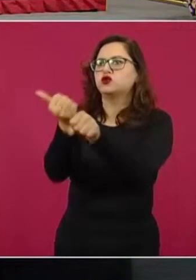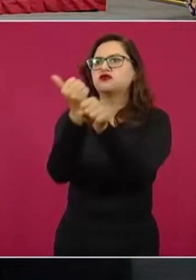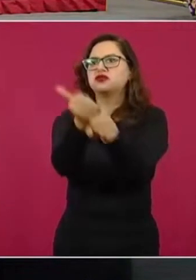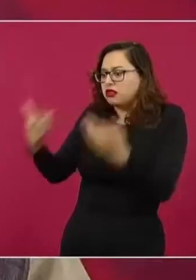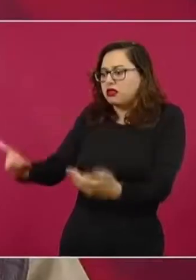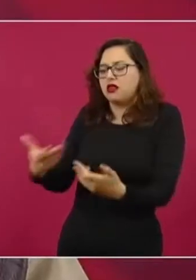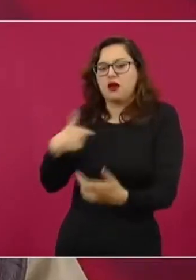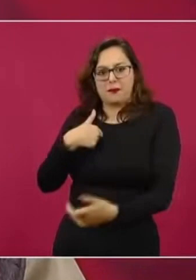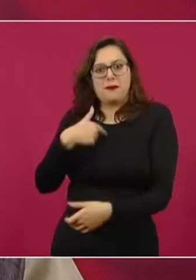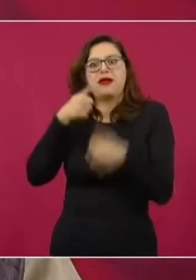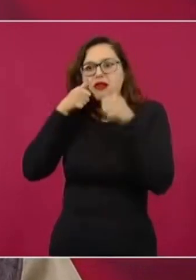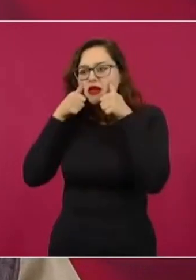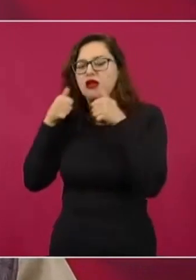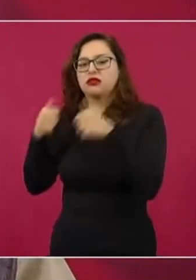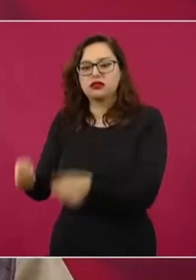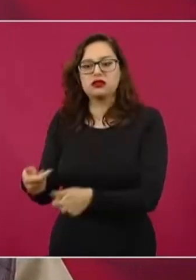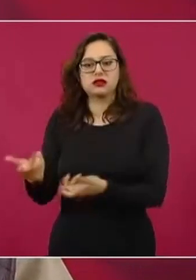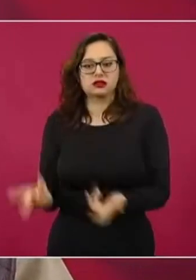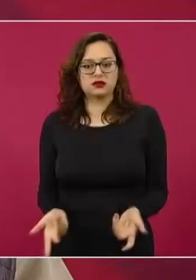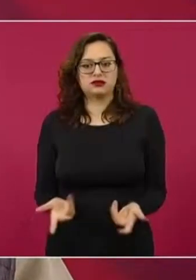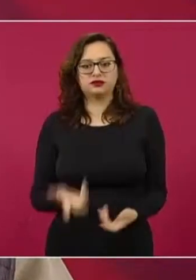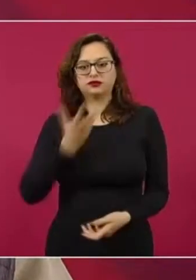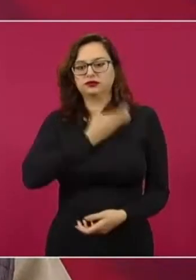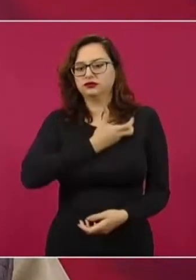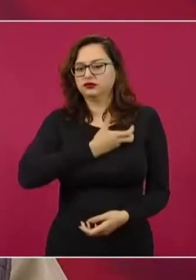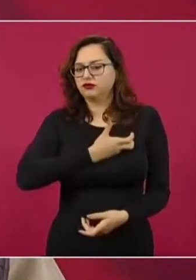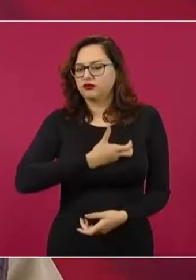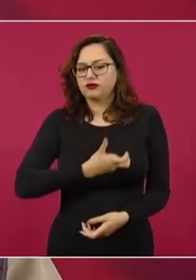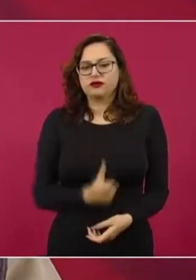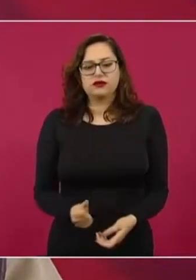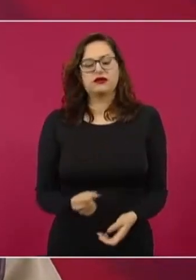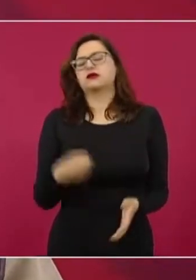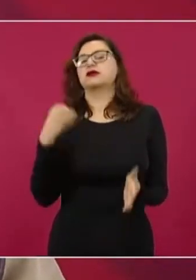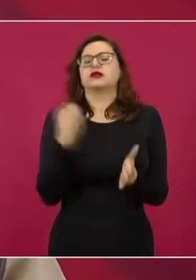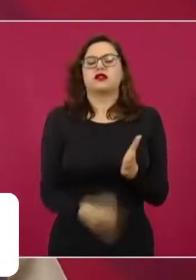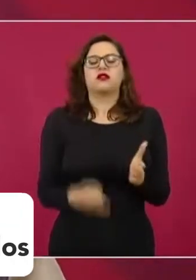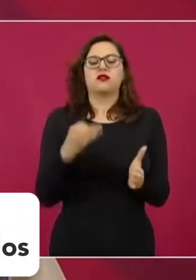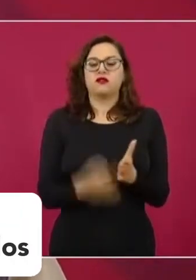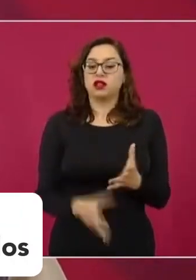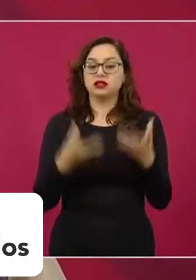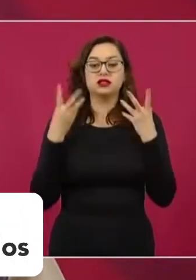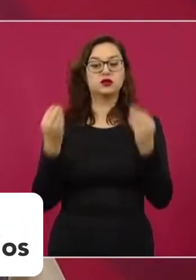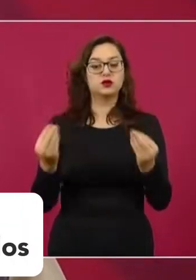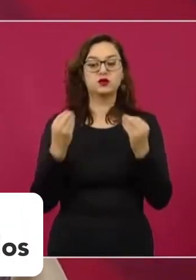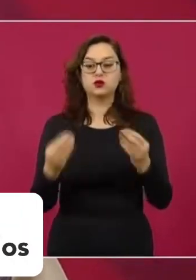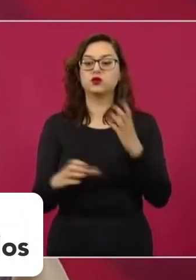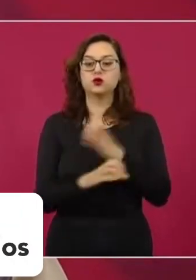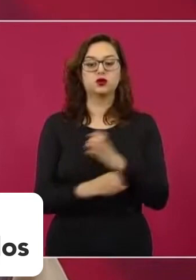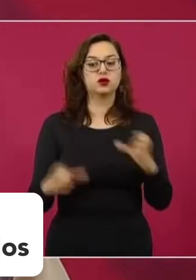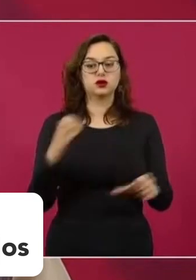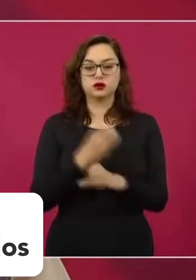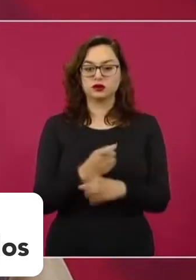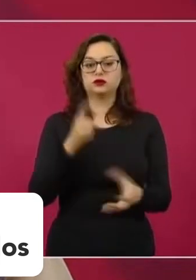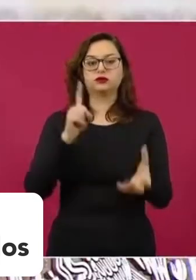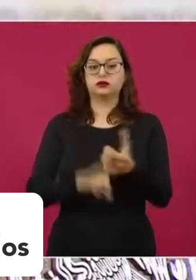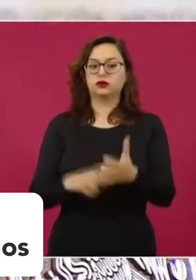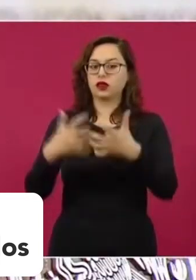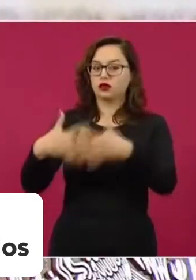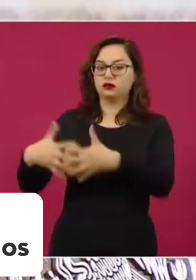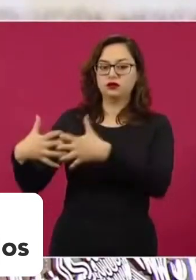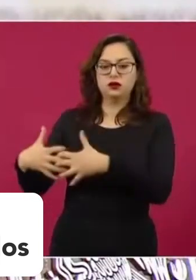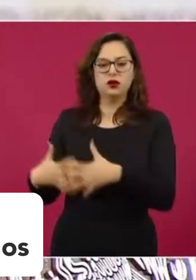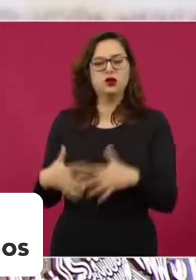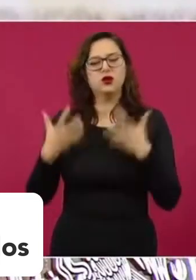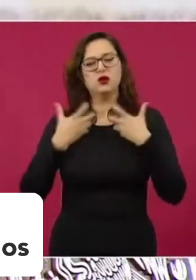nuestra empresa. Es triste, es triste ver tantas necesidades que tenemos en la refinería, es triste ver que hay muchas carencias,